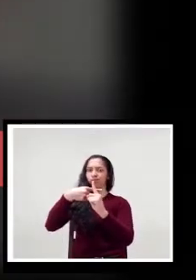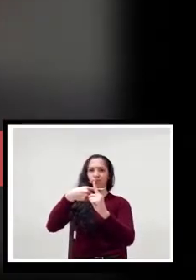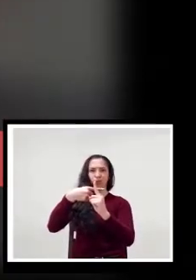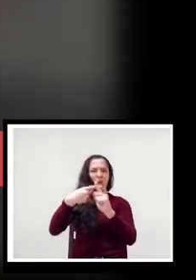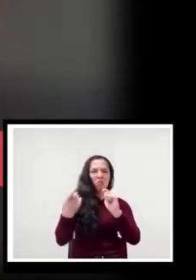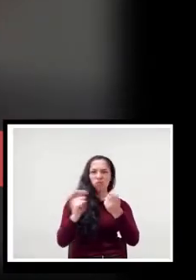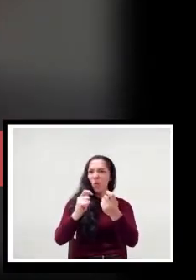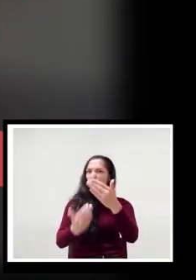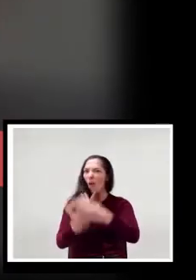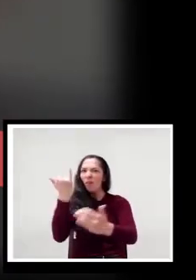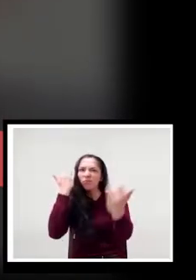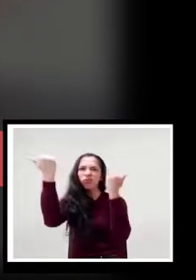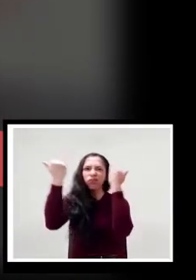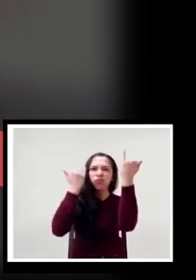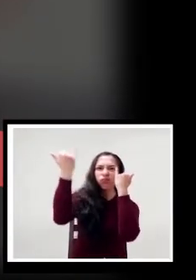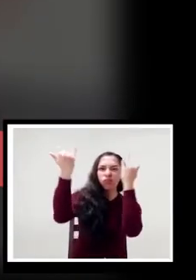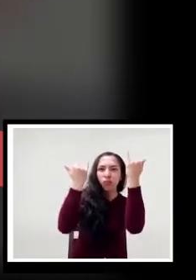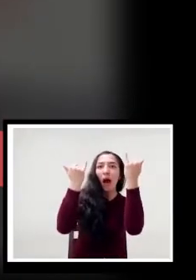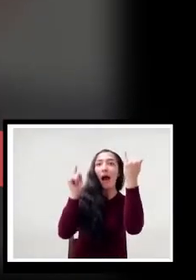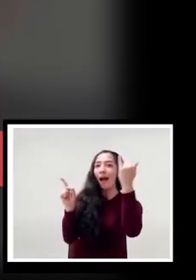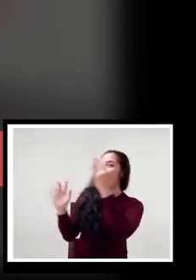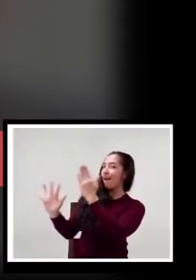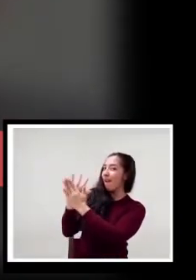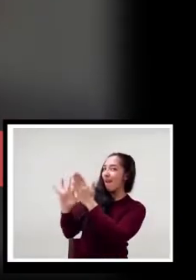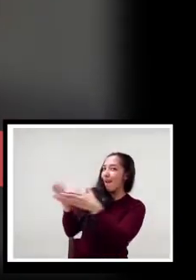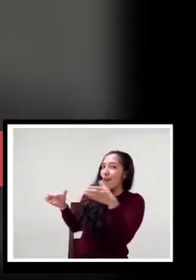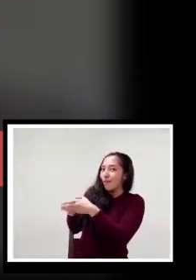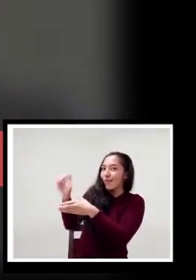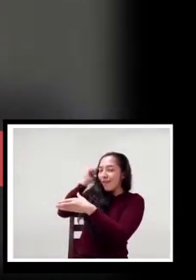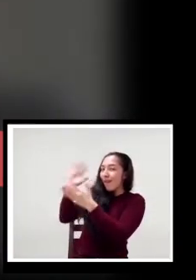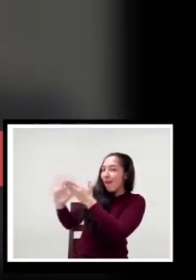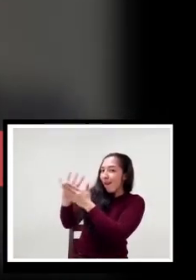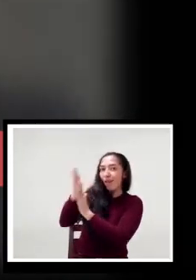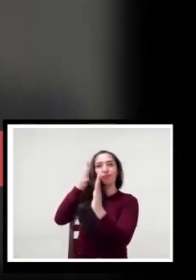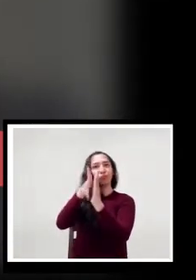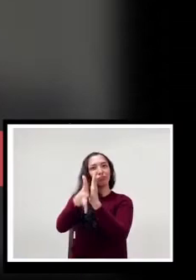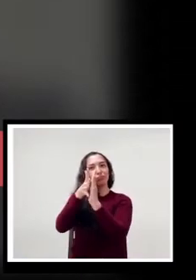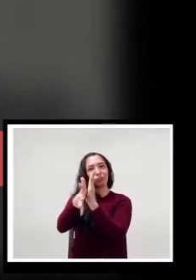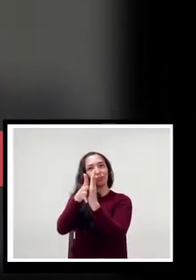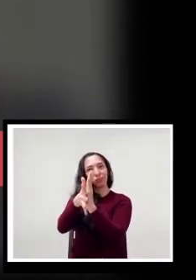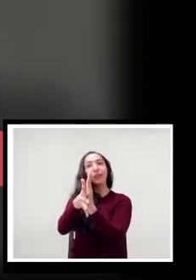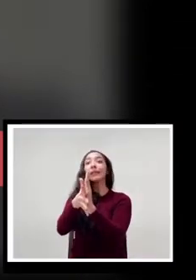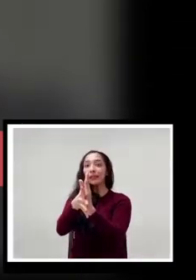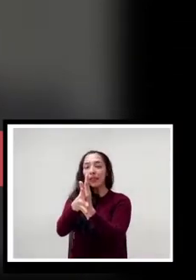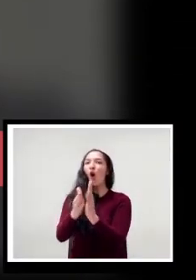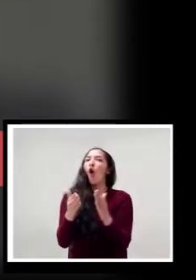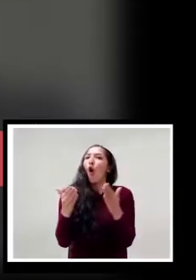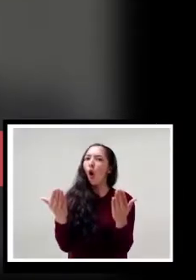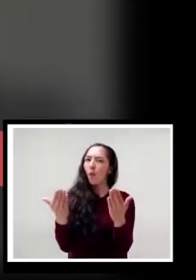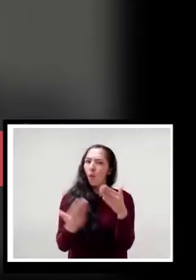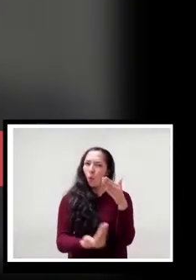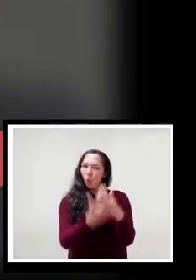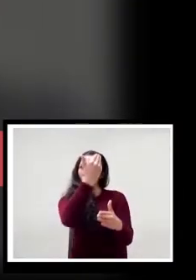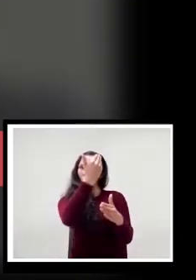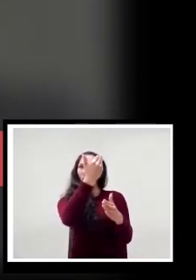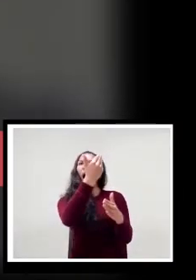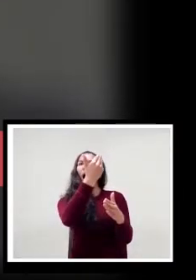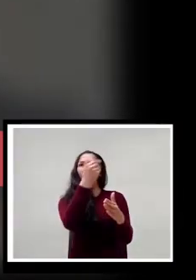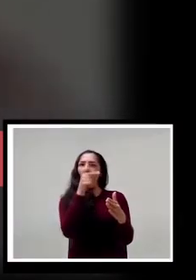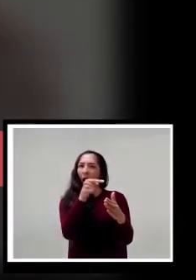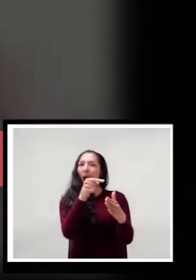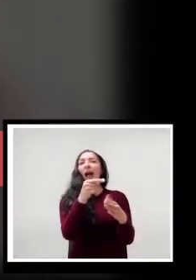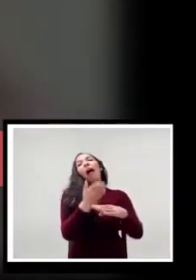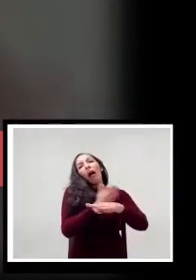posibilidad de transformación hace su aparición en las narrativas de la experiencia docente, pues de desarrollar